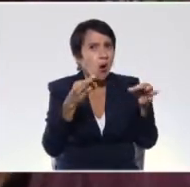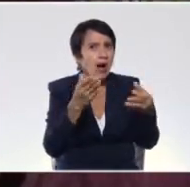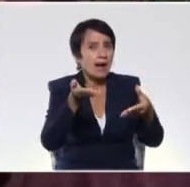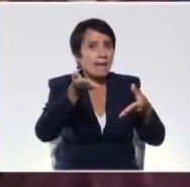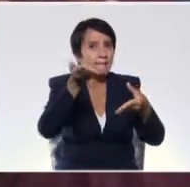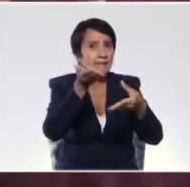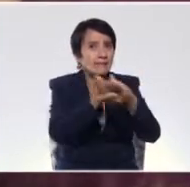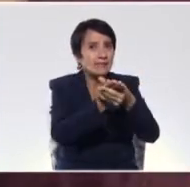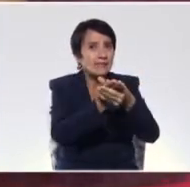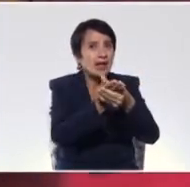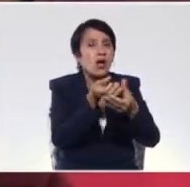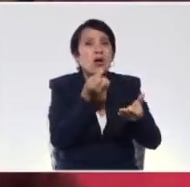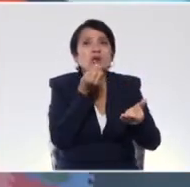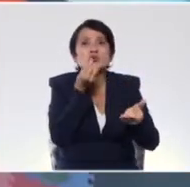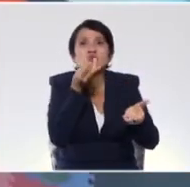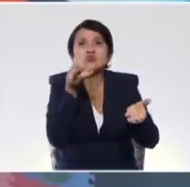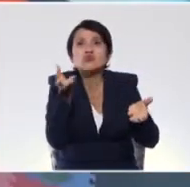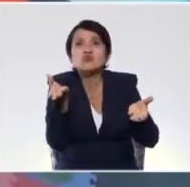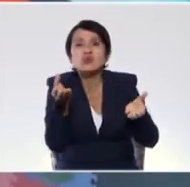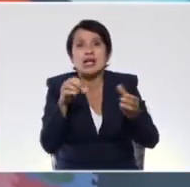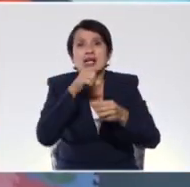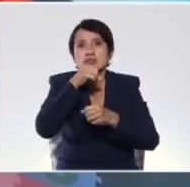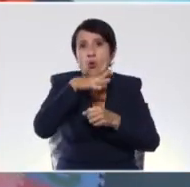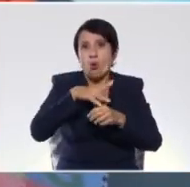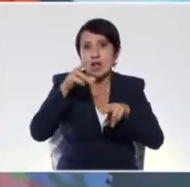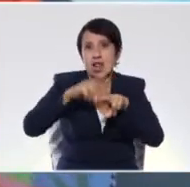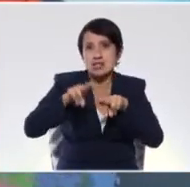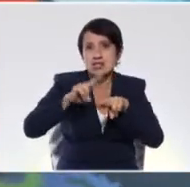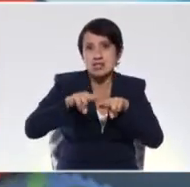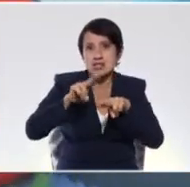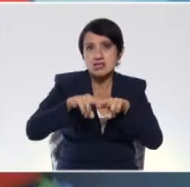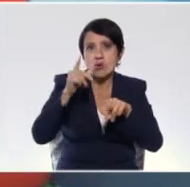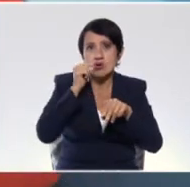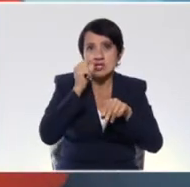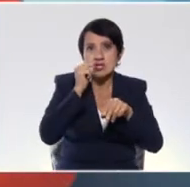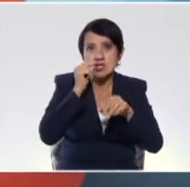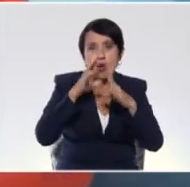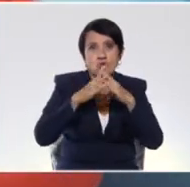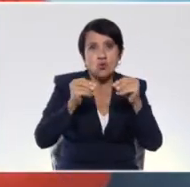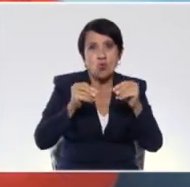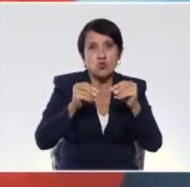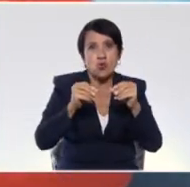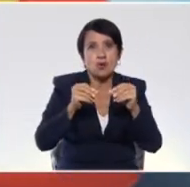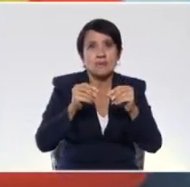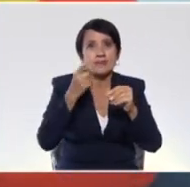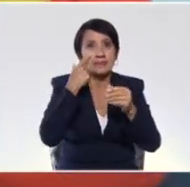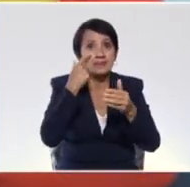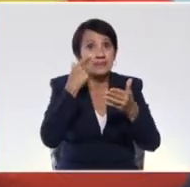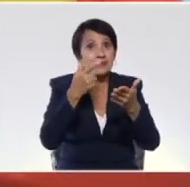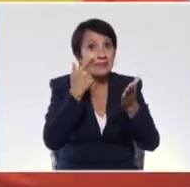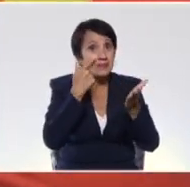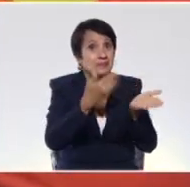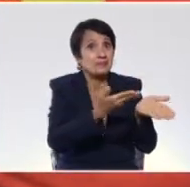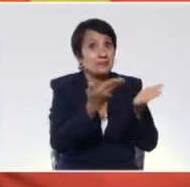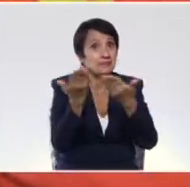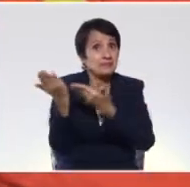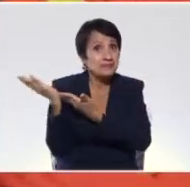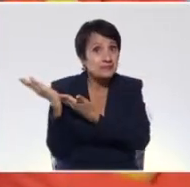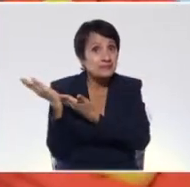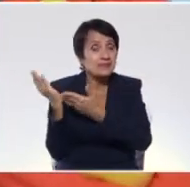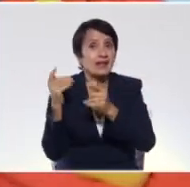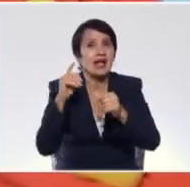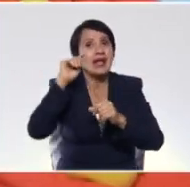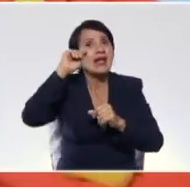cuando le estabas contando esa historia a la niña o al niño? Veámoslo por acá. Bueno,